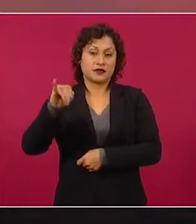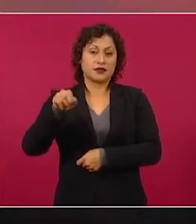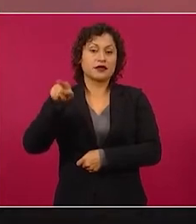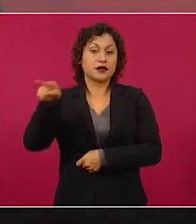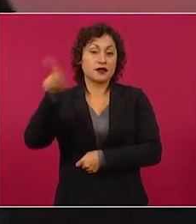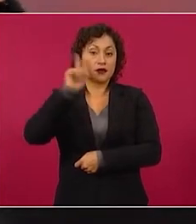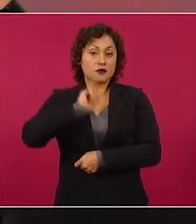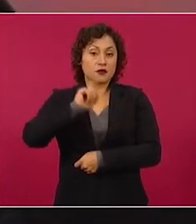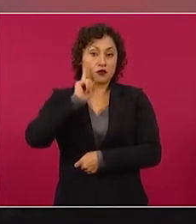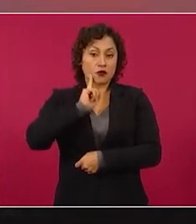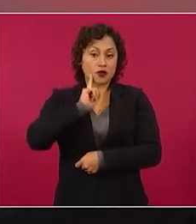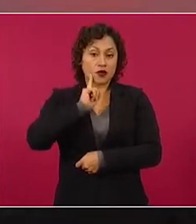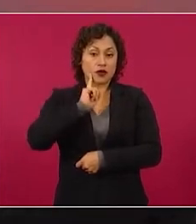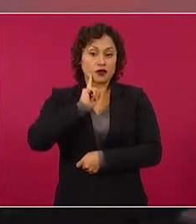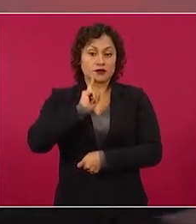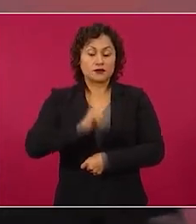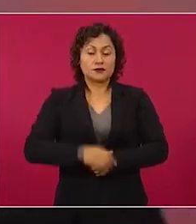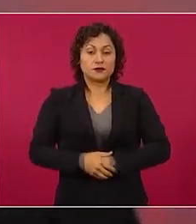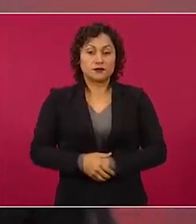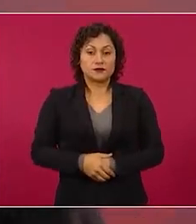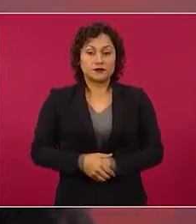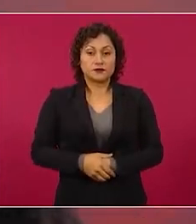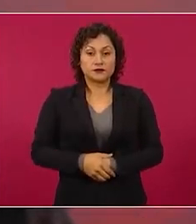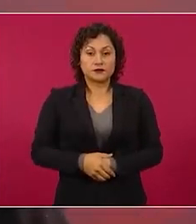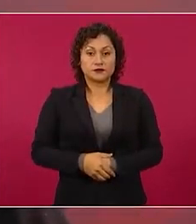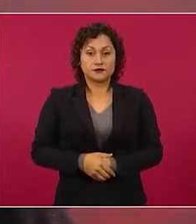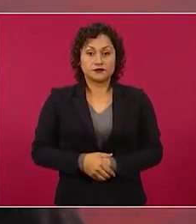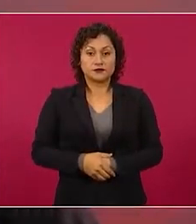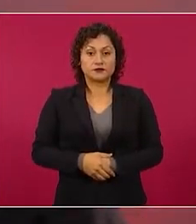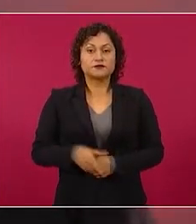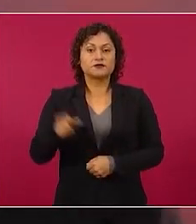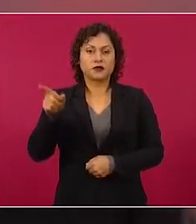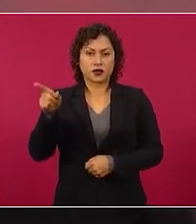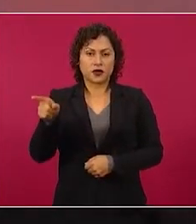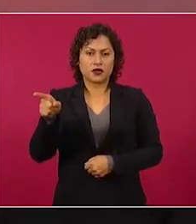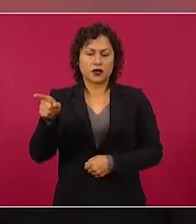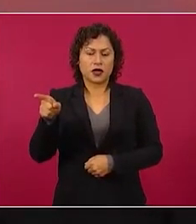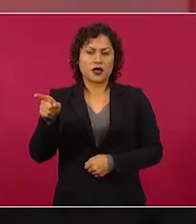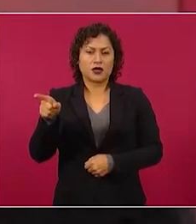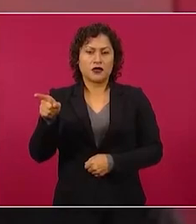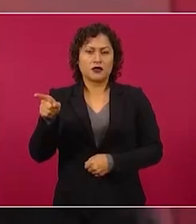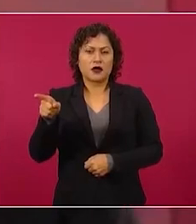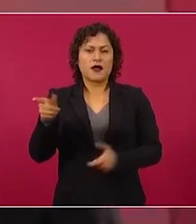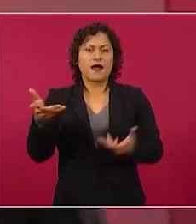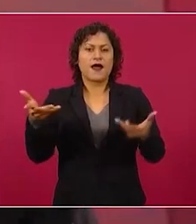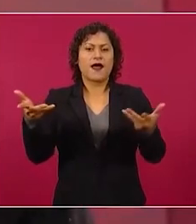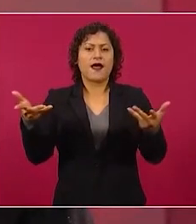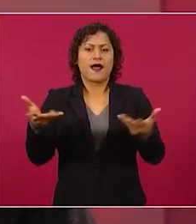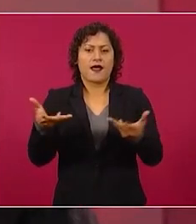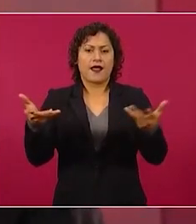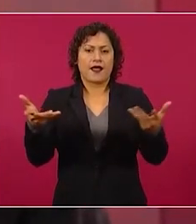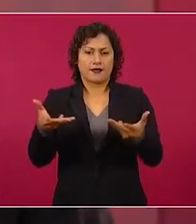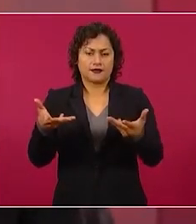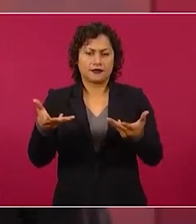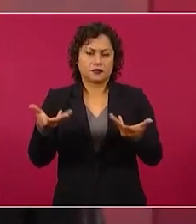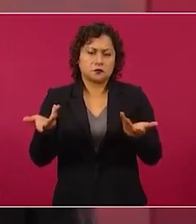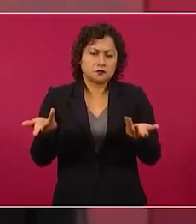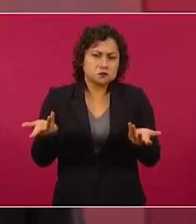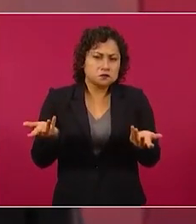con sutileza la misma